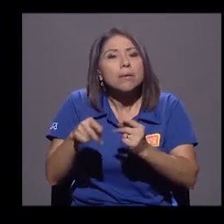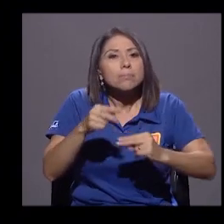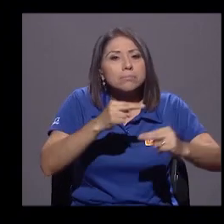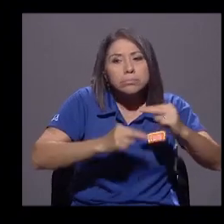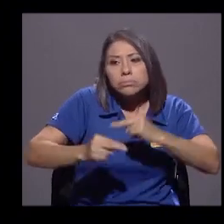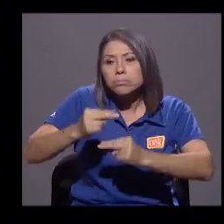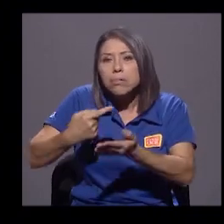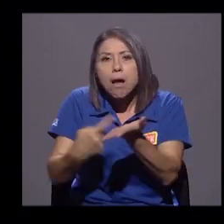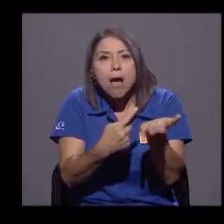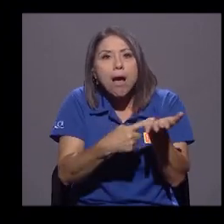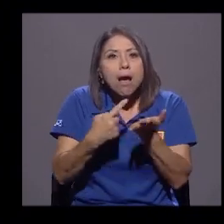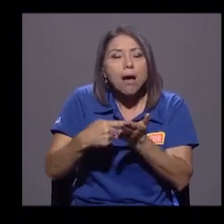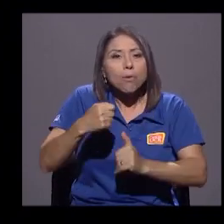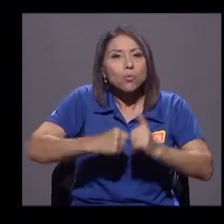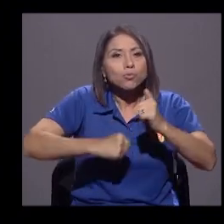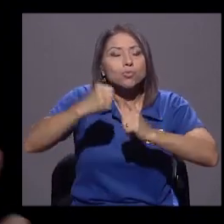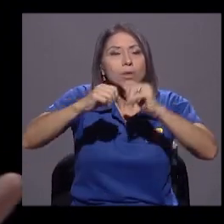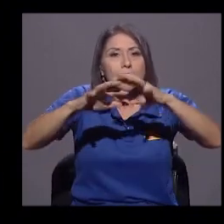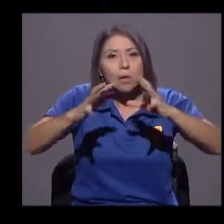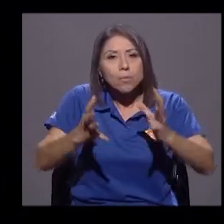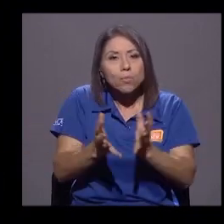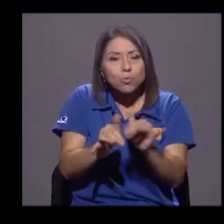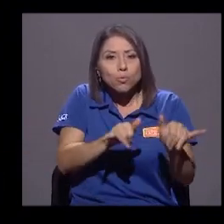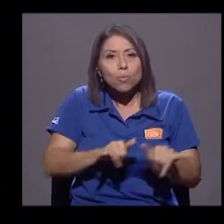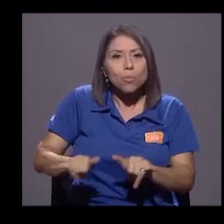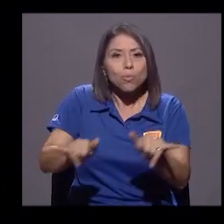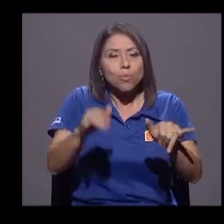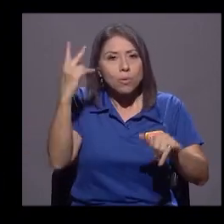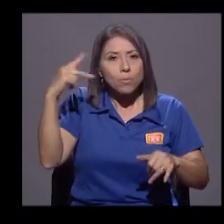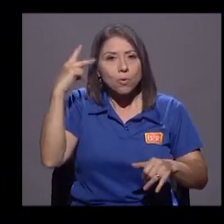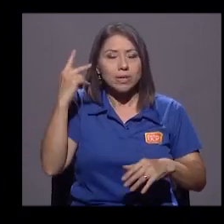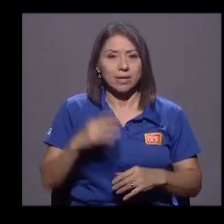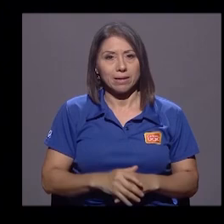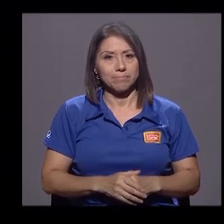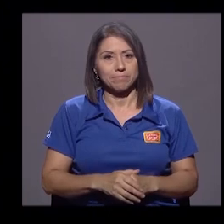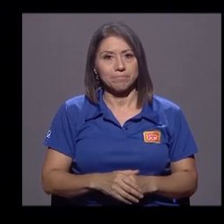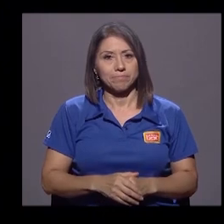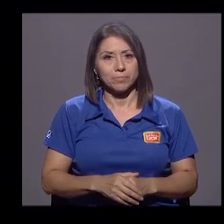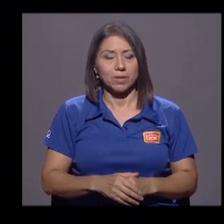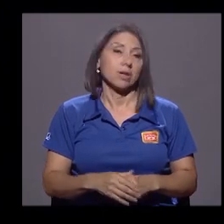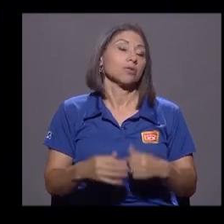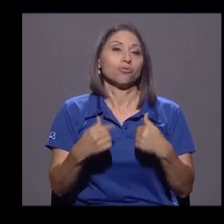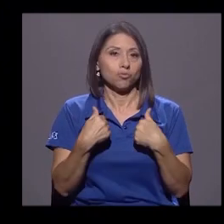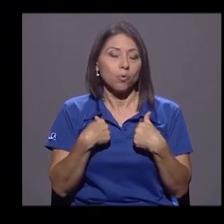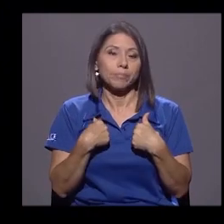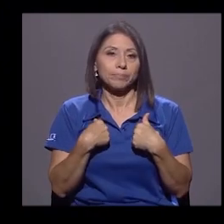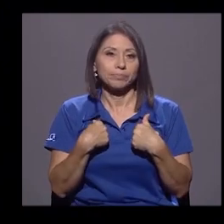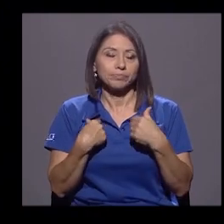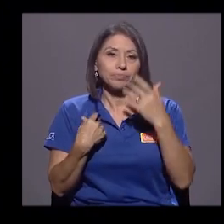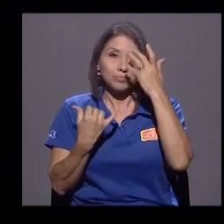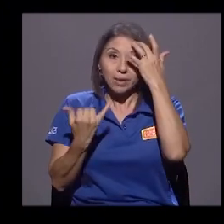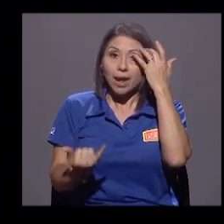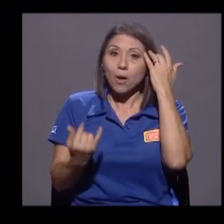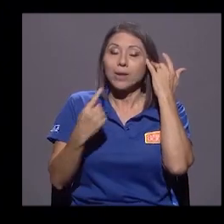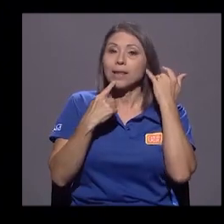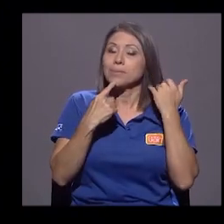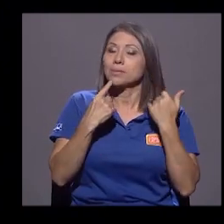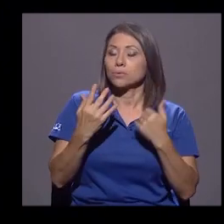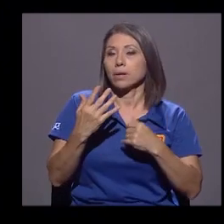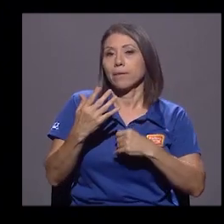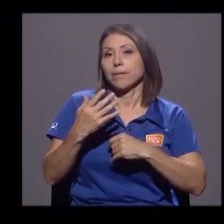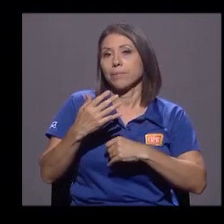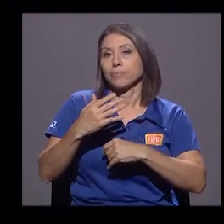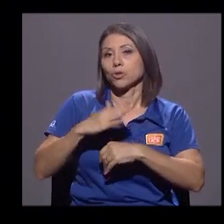donde tenemos que construir la política. Yo, y por eso lo traigo a colación ahora que mencionaba